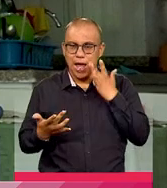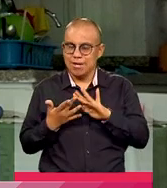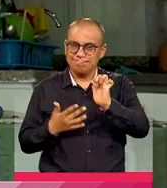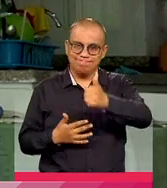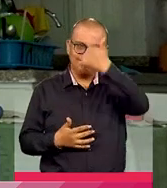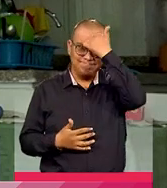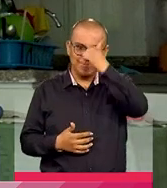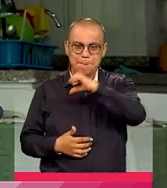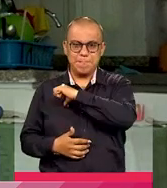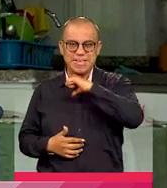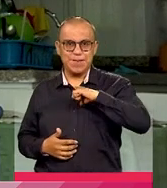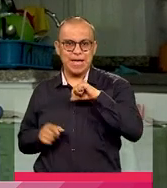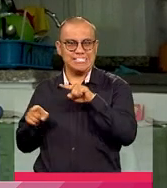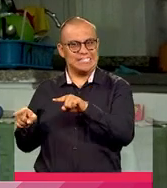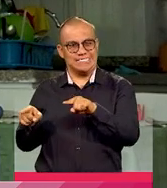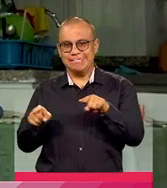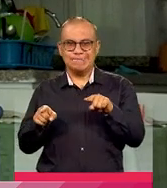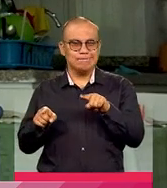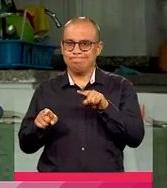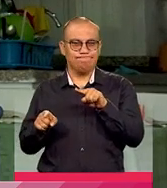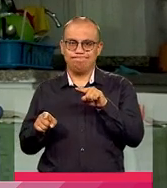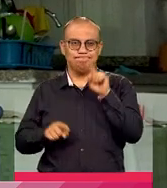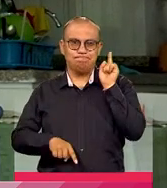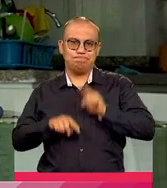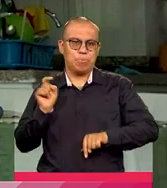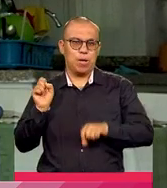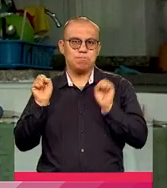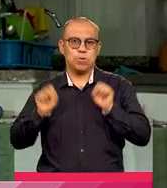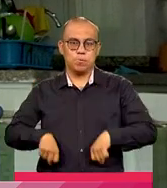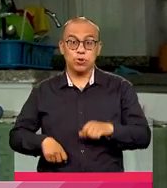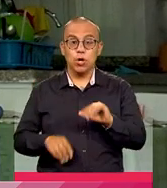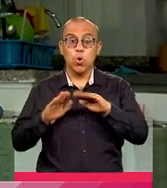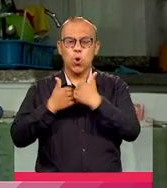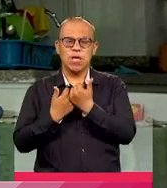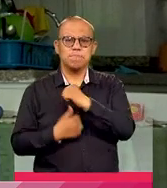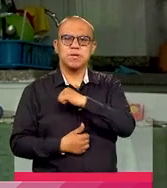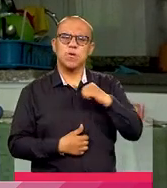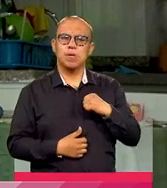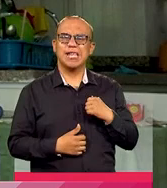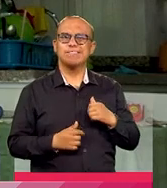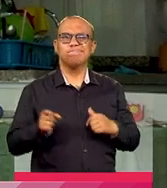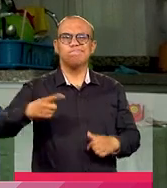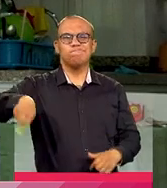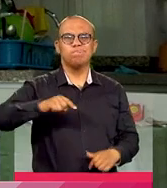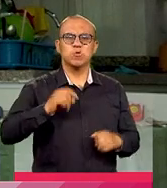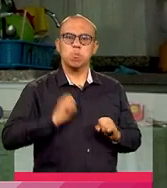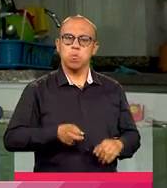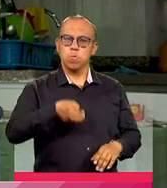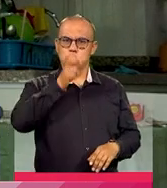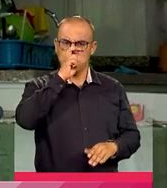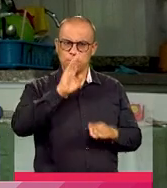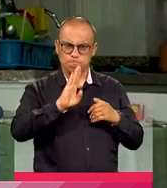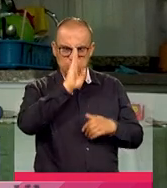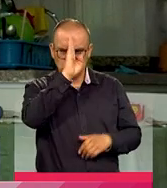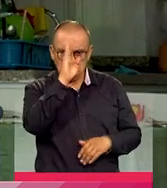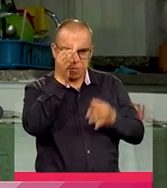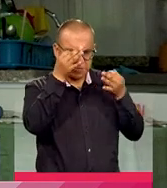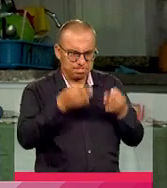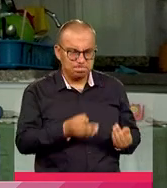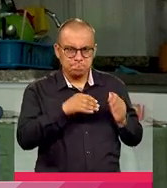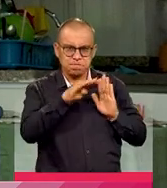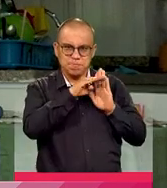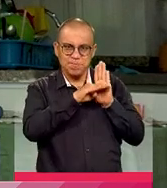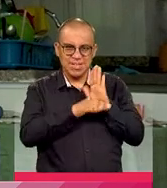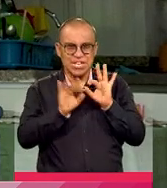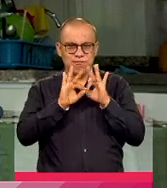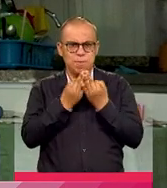privado no iba a ser posible para mí, porque los colegios privados son muy conservadores y obviamente por el